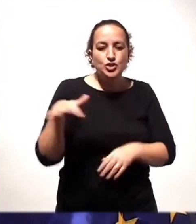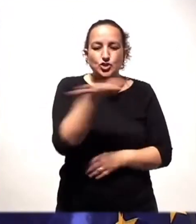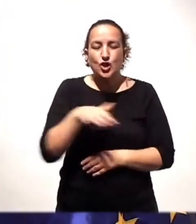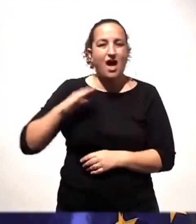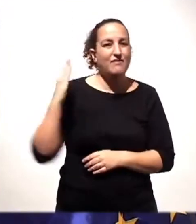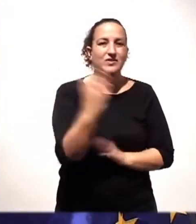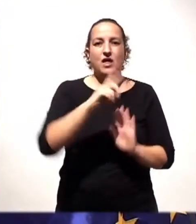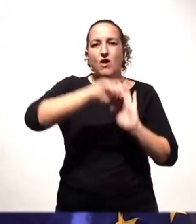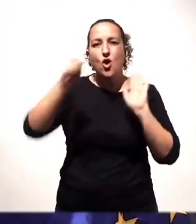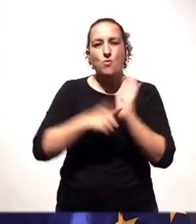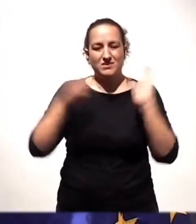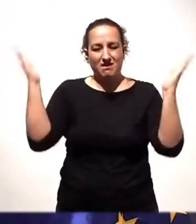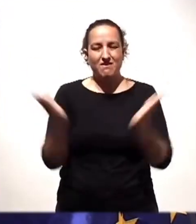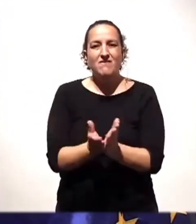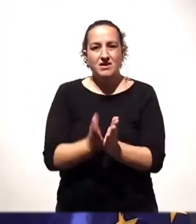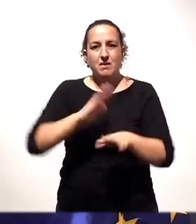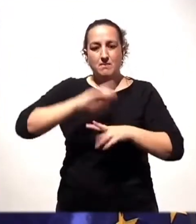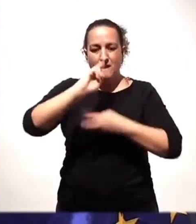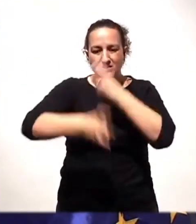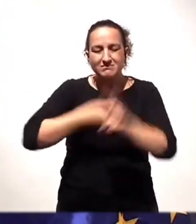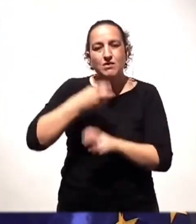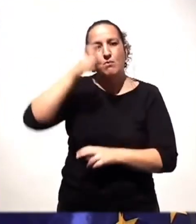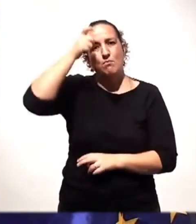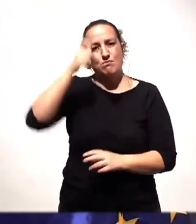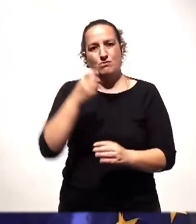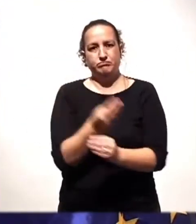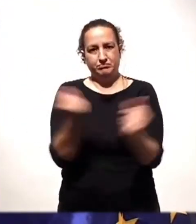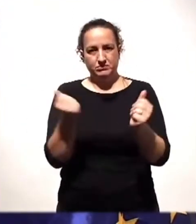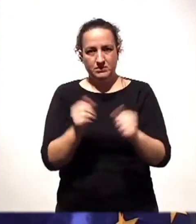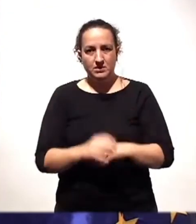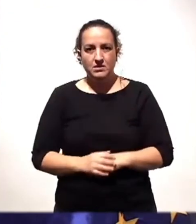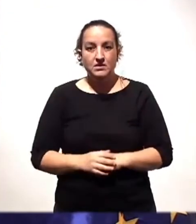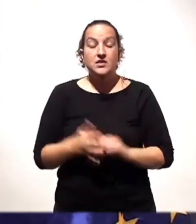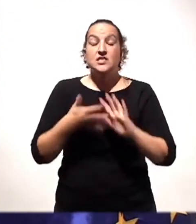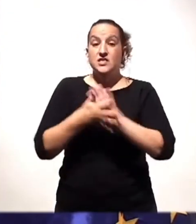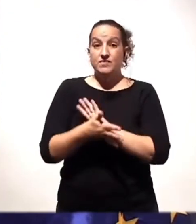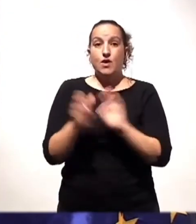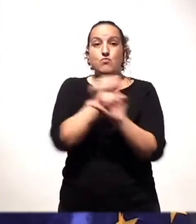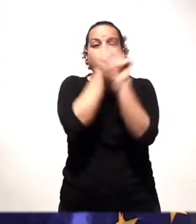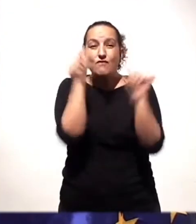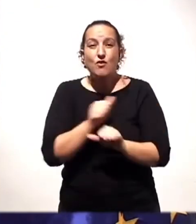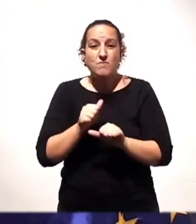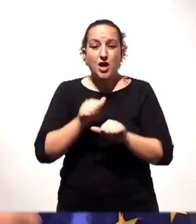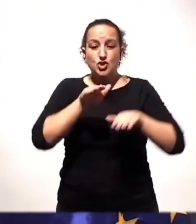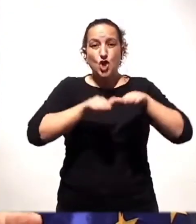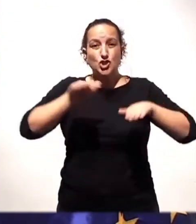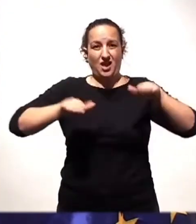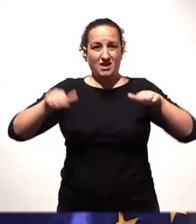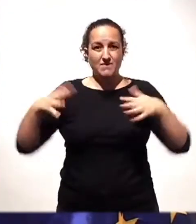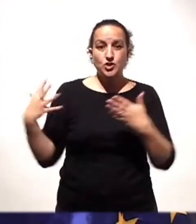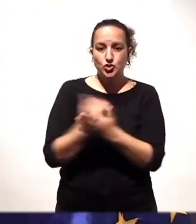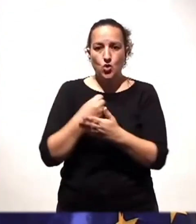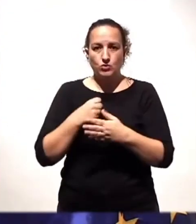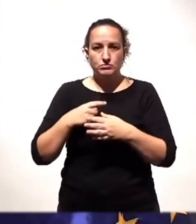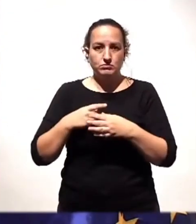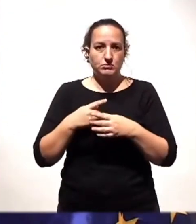afectada del valle para la reconstrucción de los pueblos que han desaparecido. Es decir, ese modelo sostenible que todos compartimos hay que